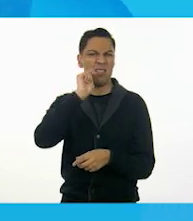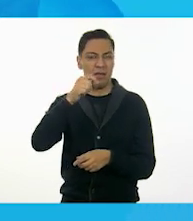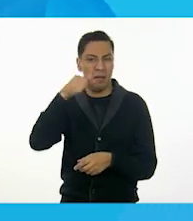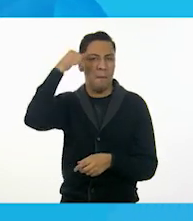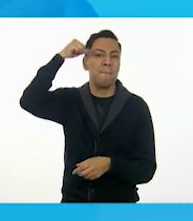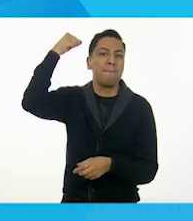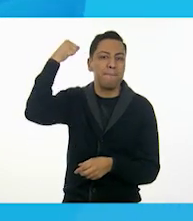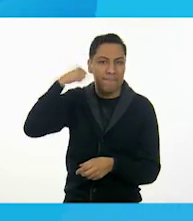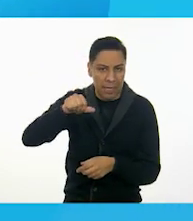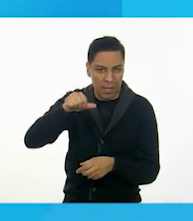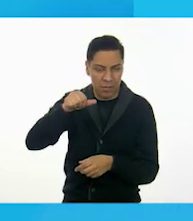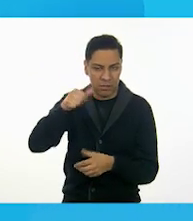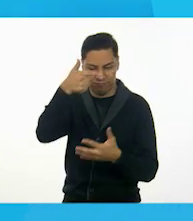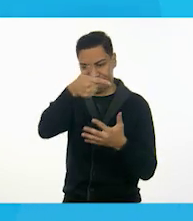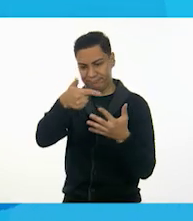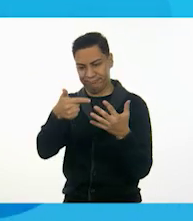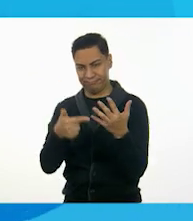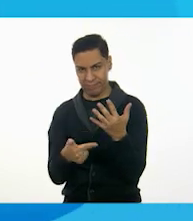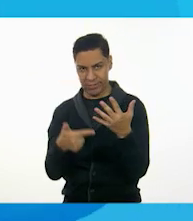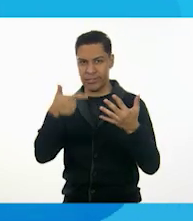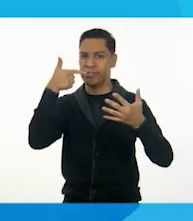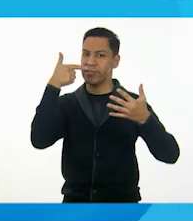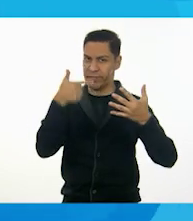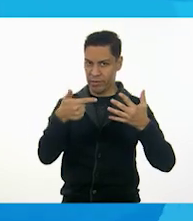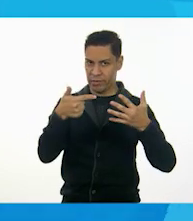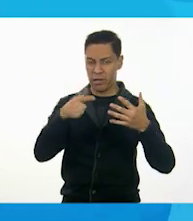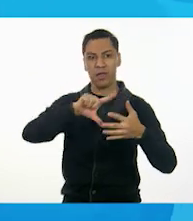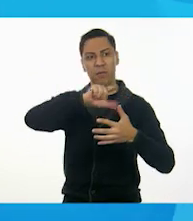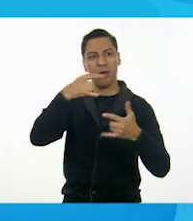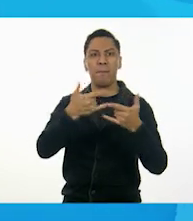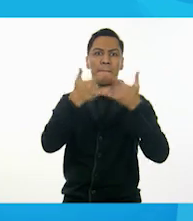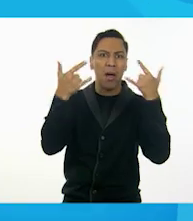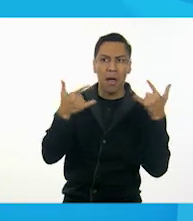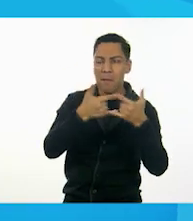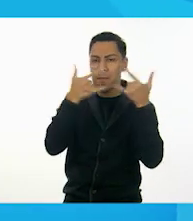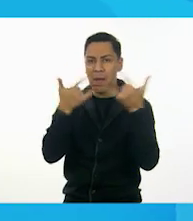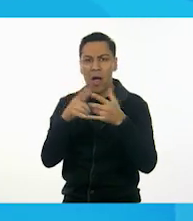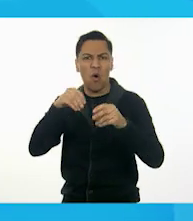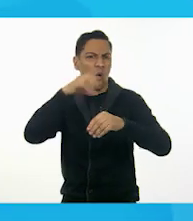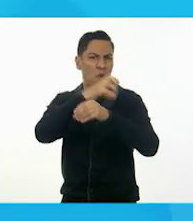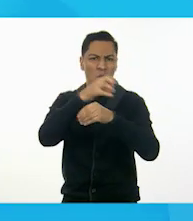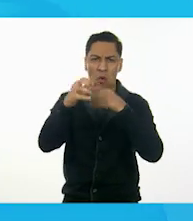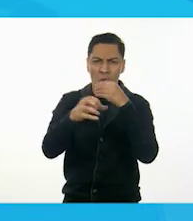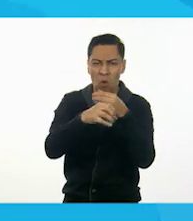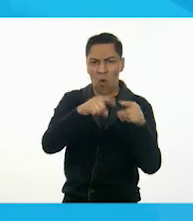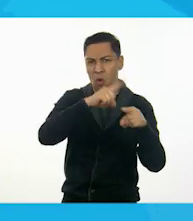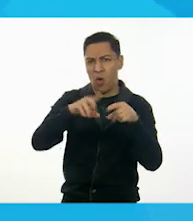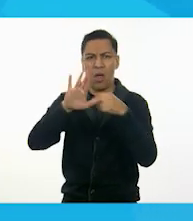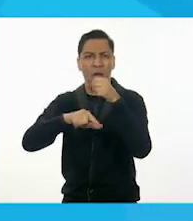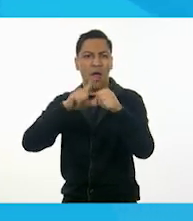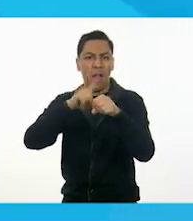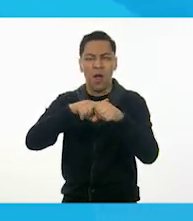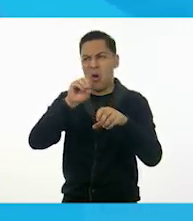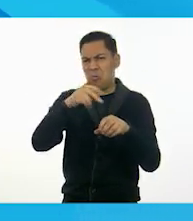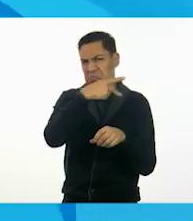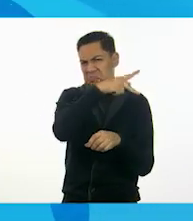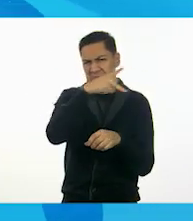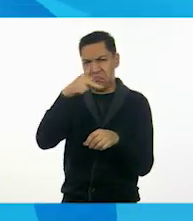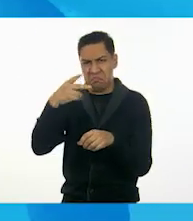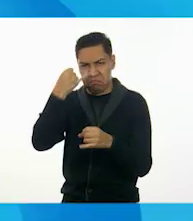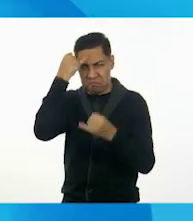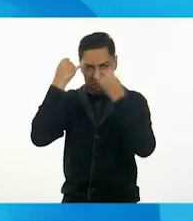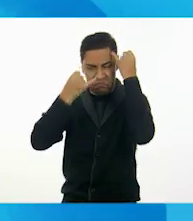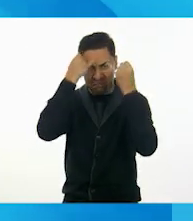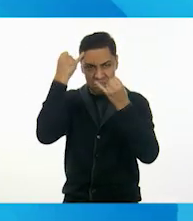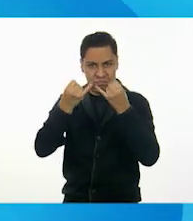capitales, pasando por personajes históricos, objetos cotidianos y elementos de nuestra imaginación, el